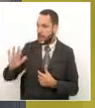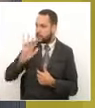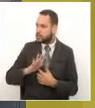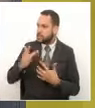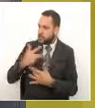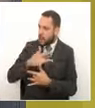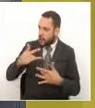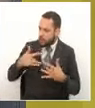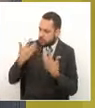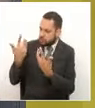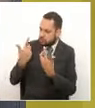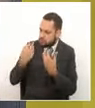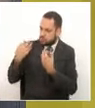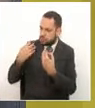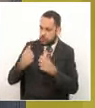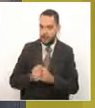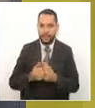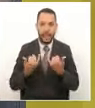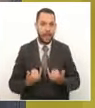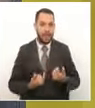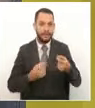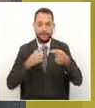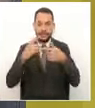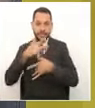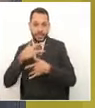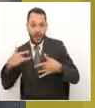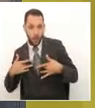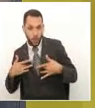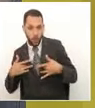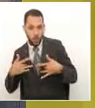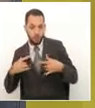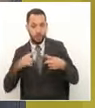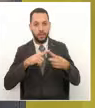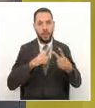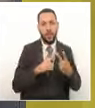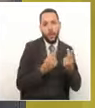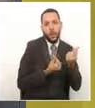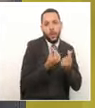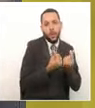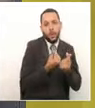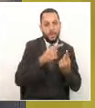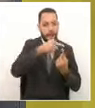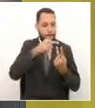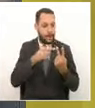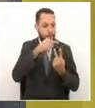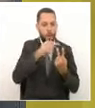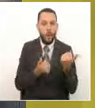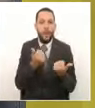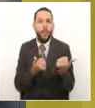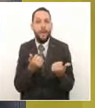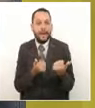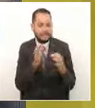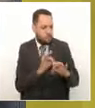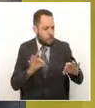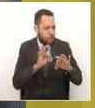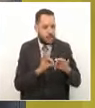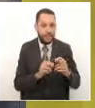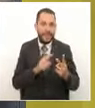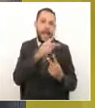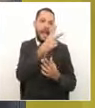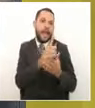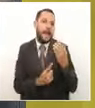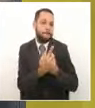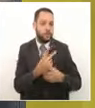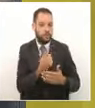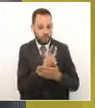salud y el tema de economía son dos grandes frentes de acción que hoy el gobierno nacional tiene. El presidente